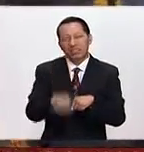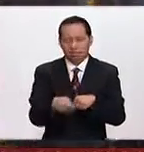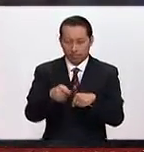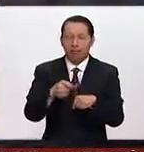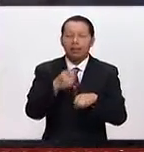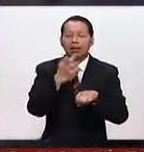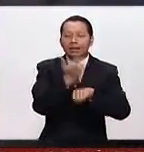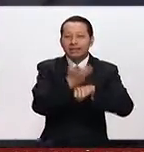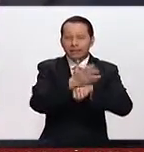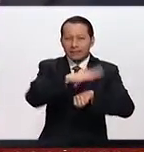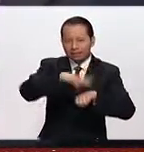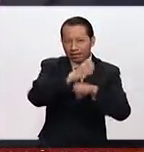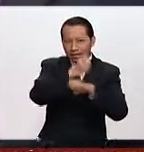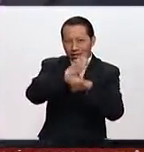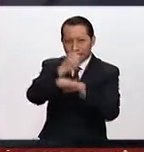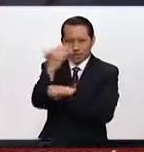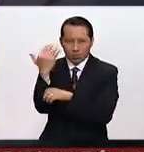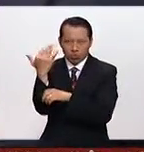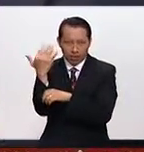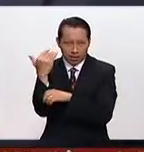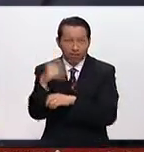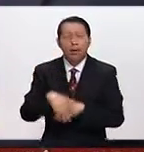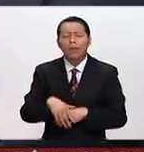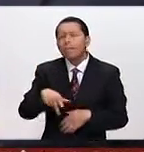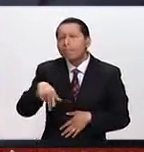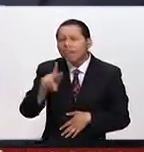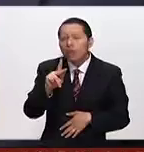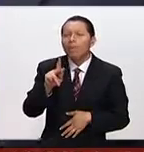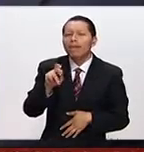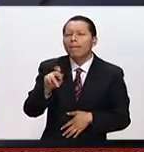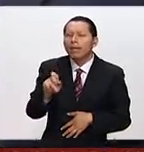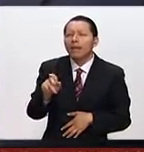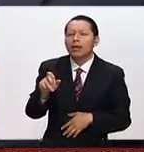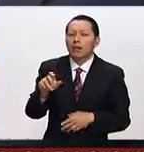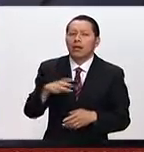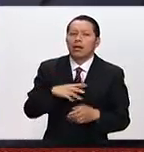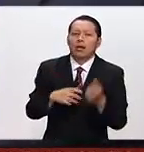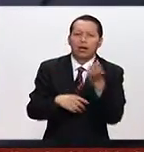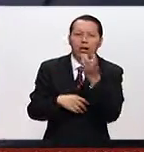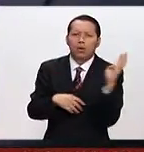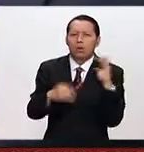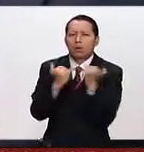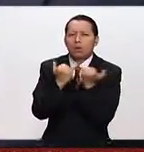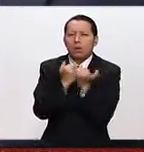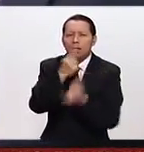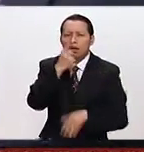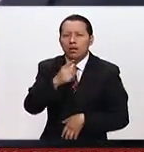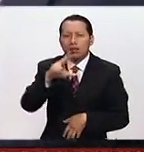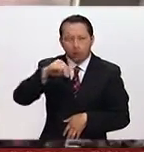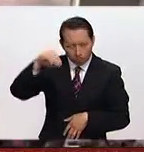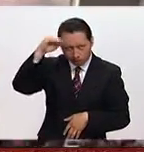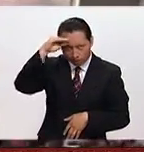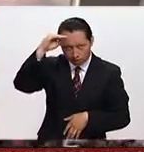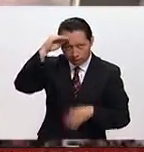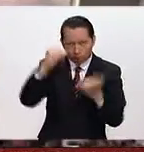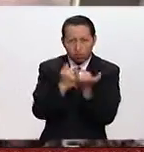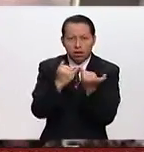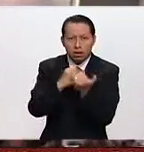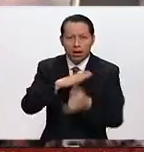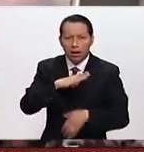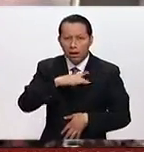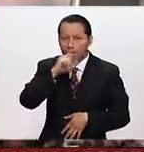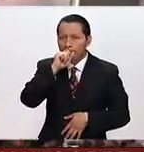Así es, pero Pepe, Pepe, pero hay quienes incluso no pensaban que llegaría a la